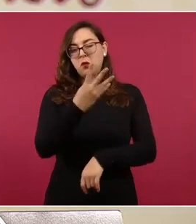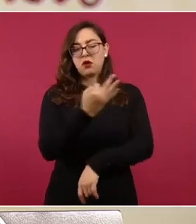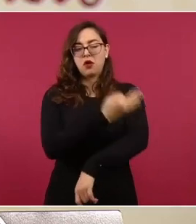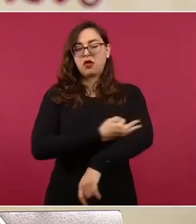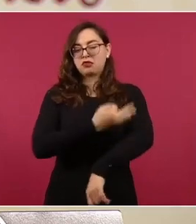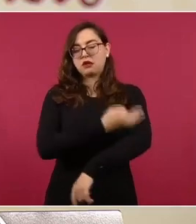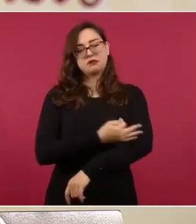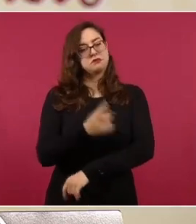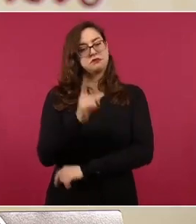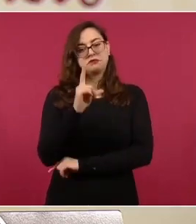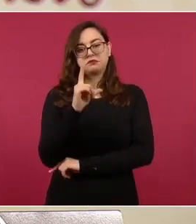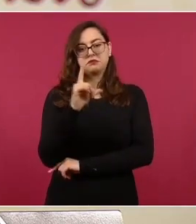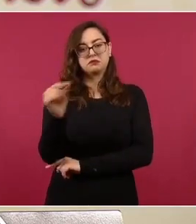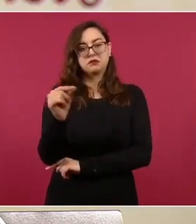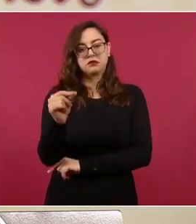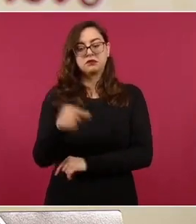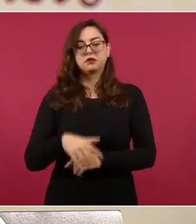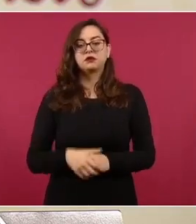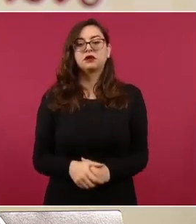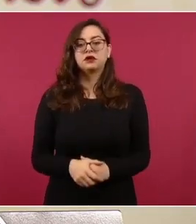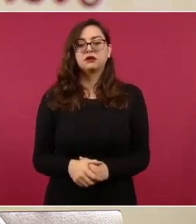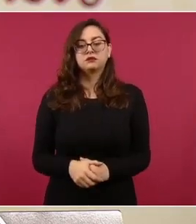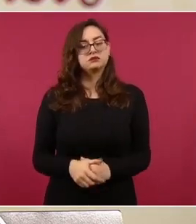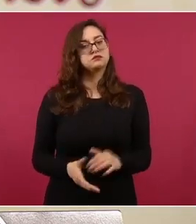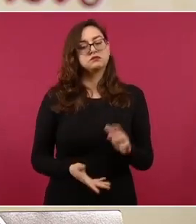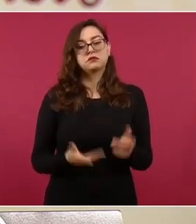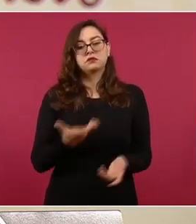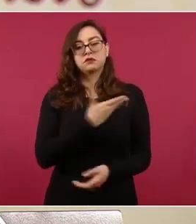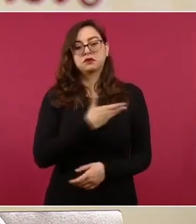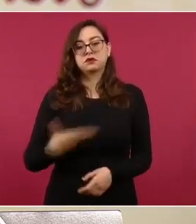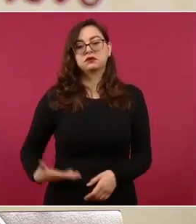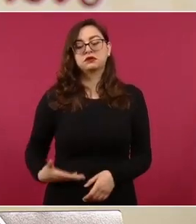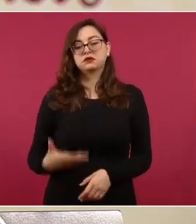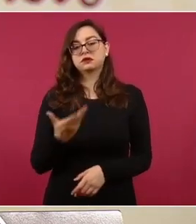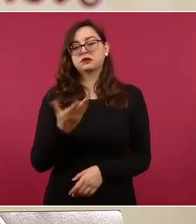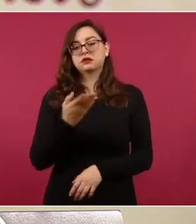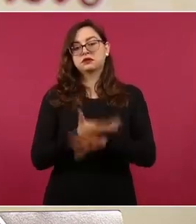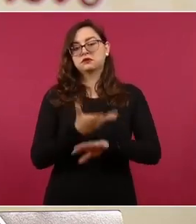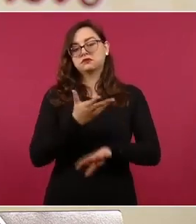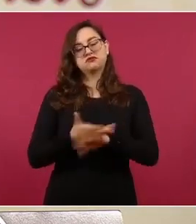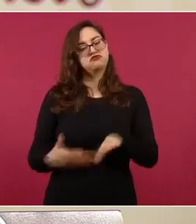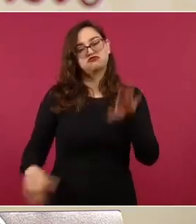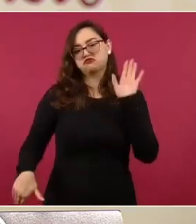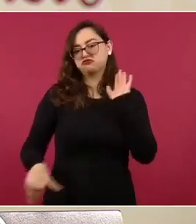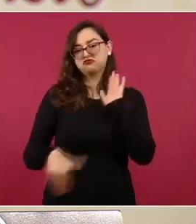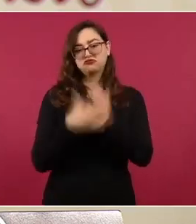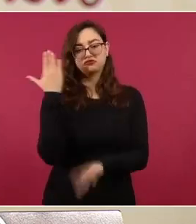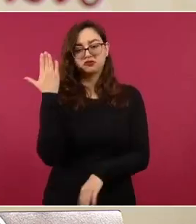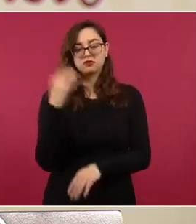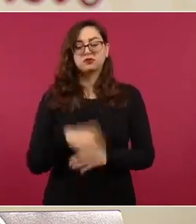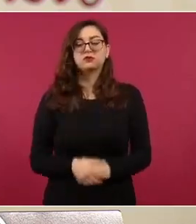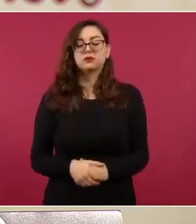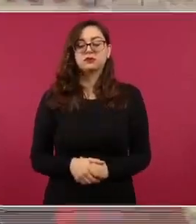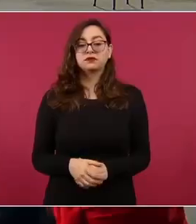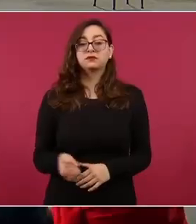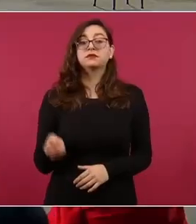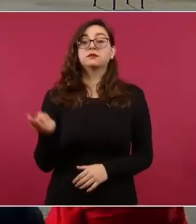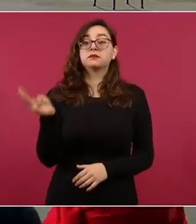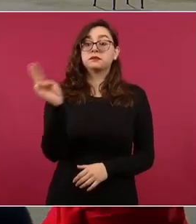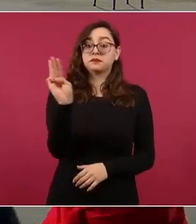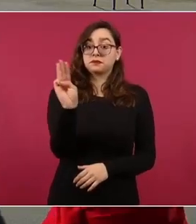El presidente Biden sale de México después de esa reunión y regresa a los Estados Unidos. Para el día miércoles